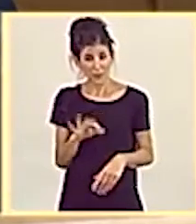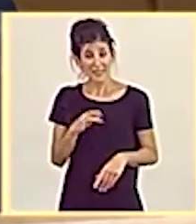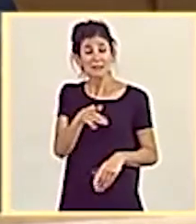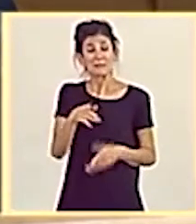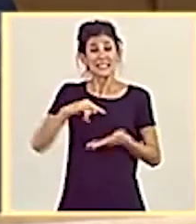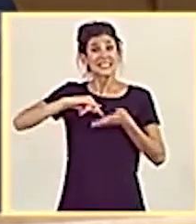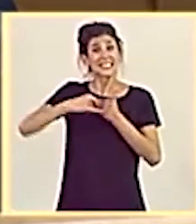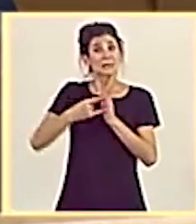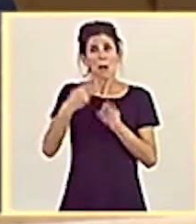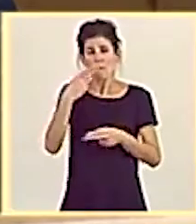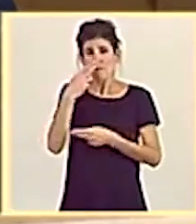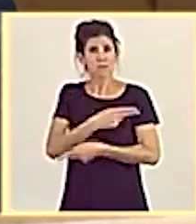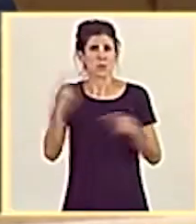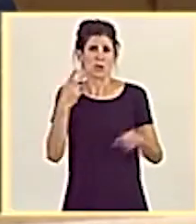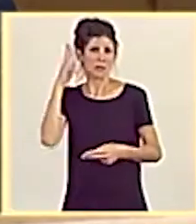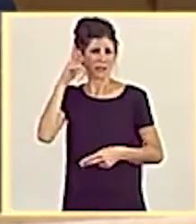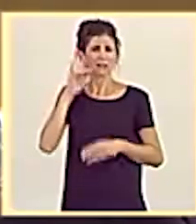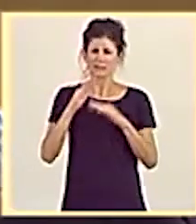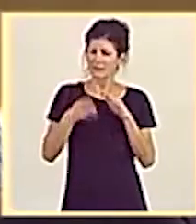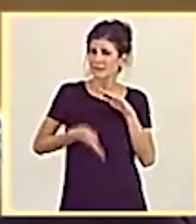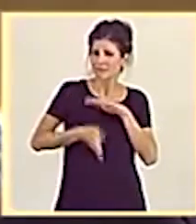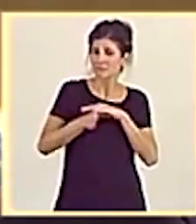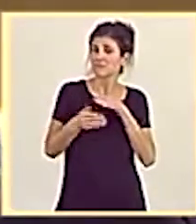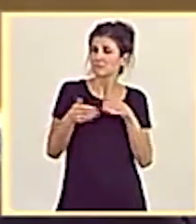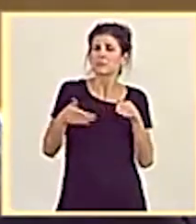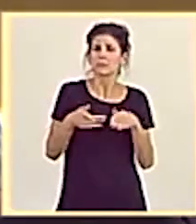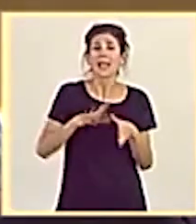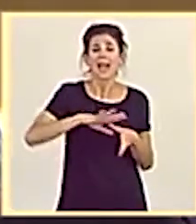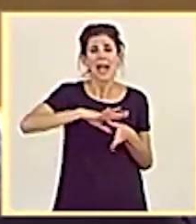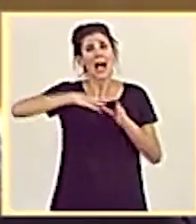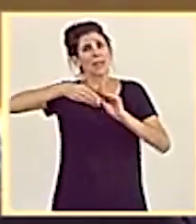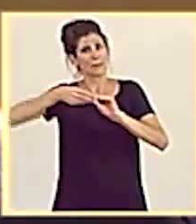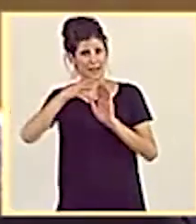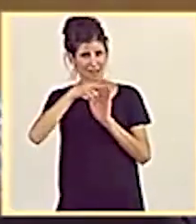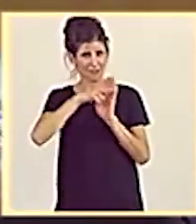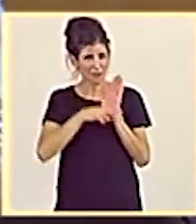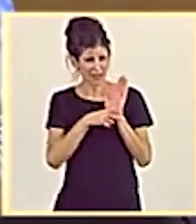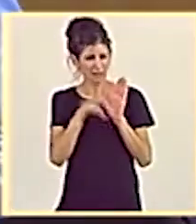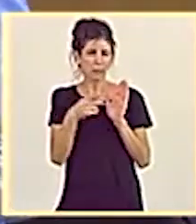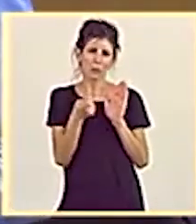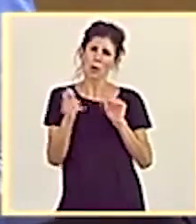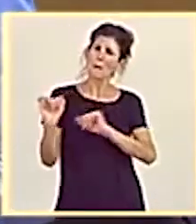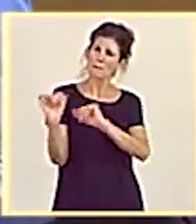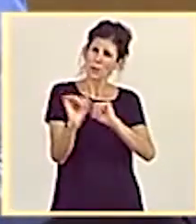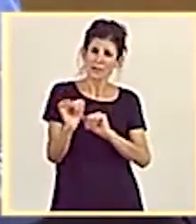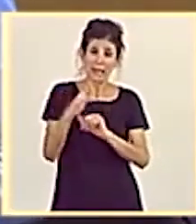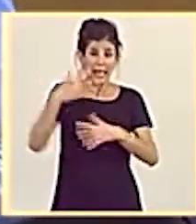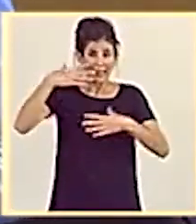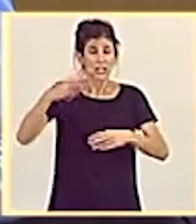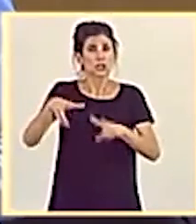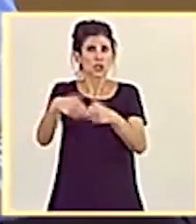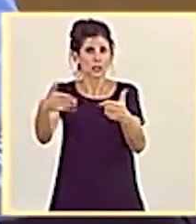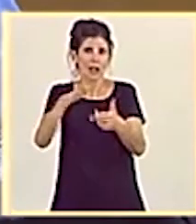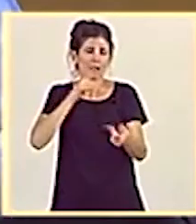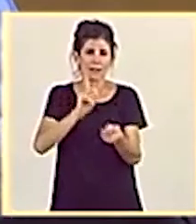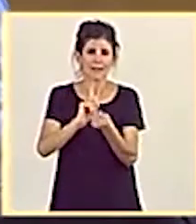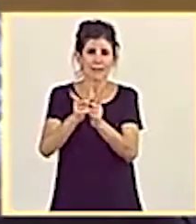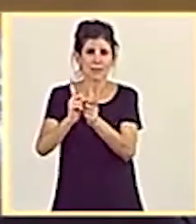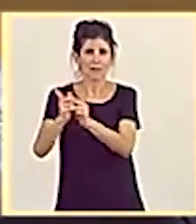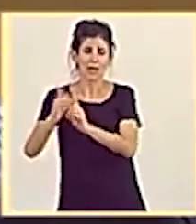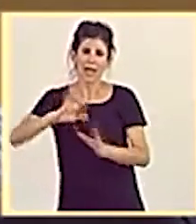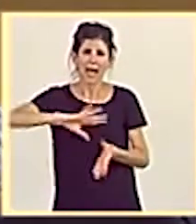público de pensiones ha ido adaptando su normativa y su acción protectora a las nuevas realidades sociales y familiares,